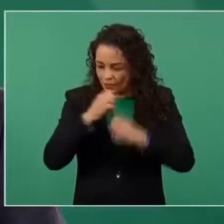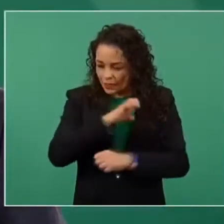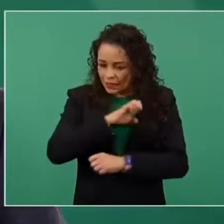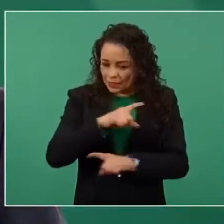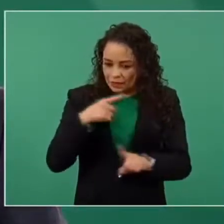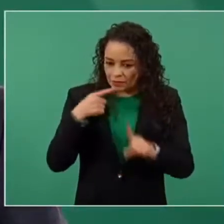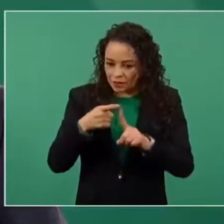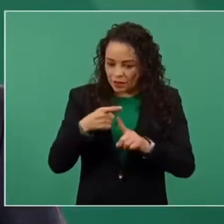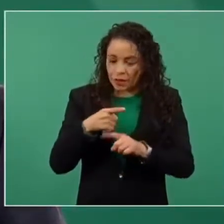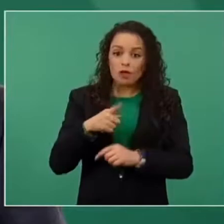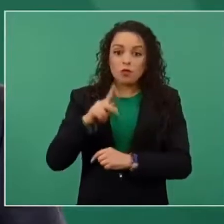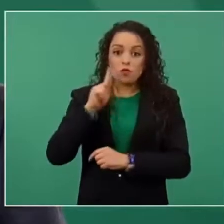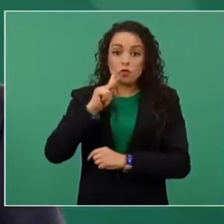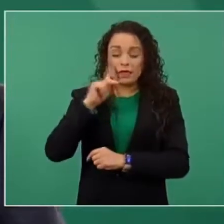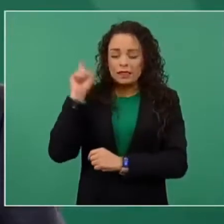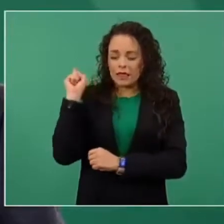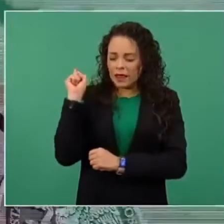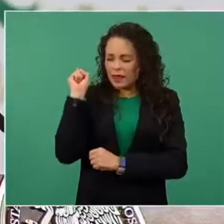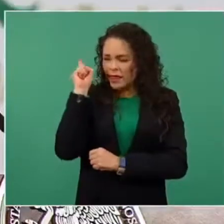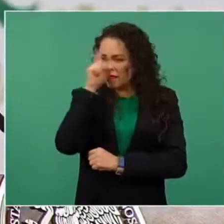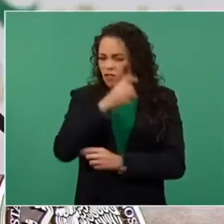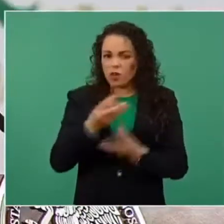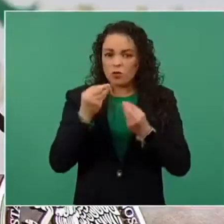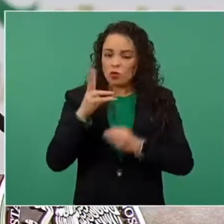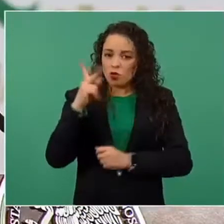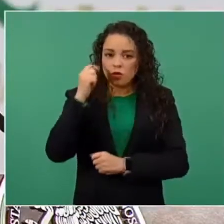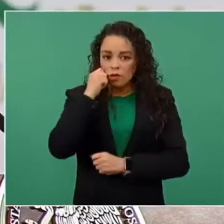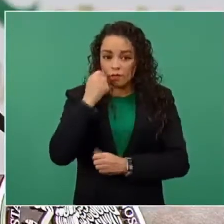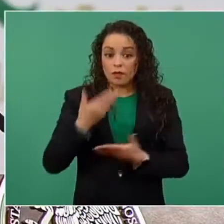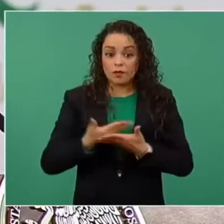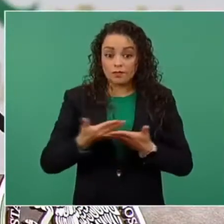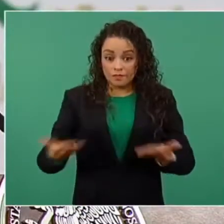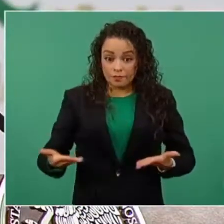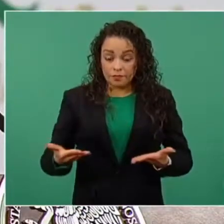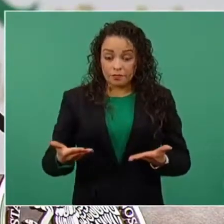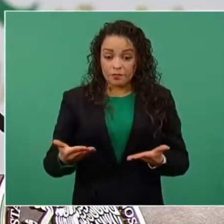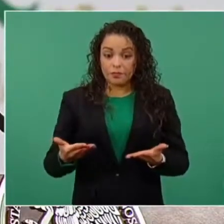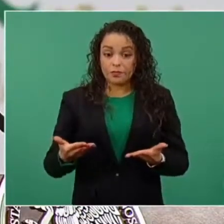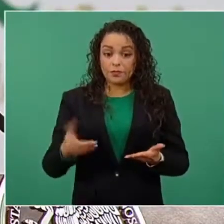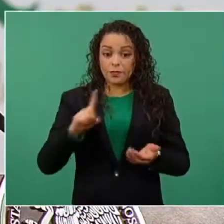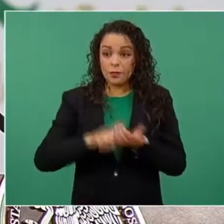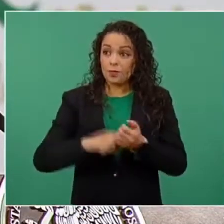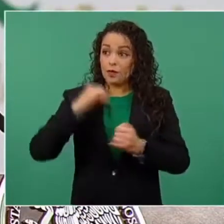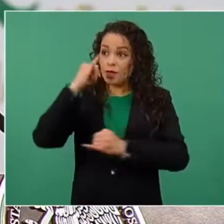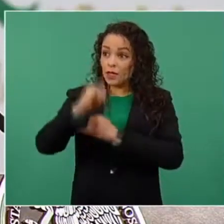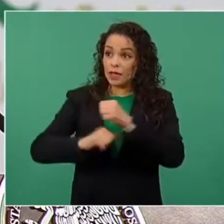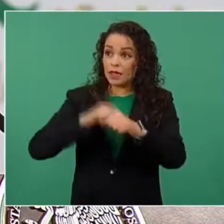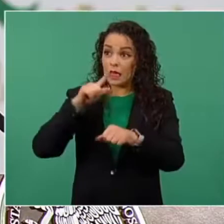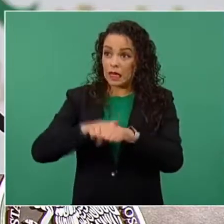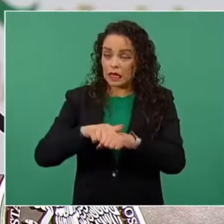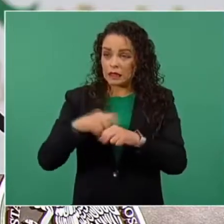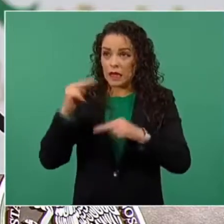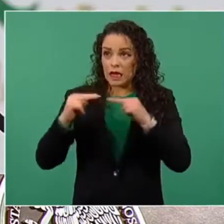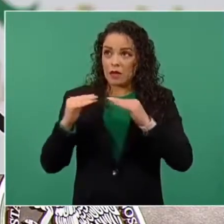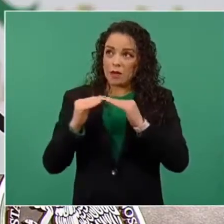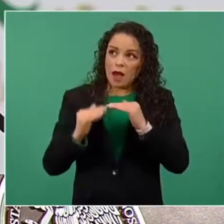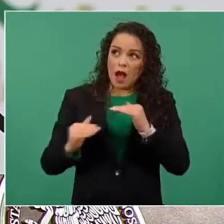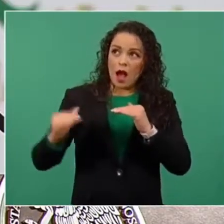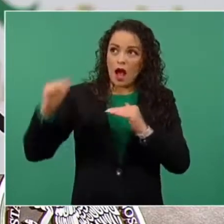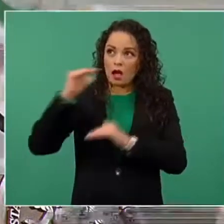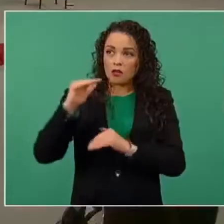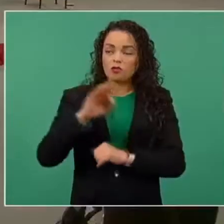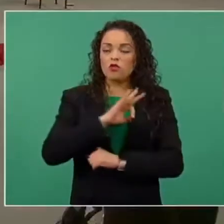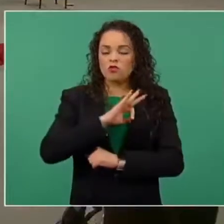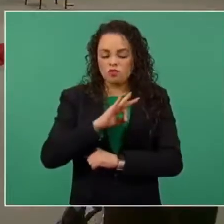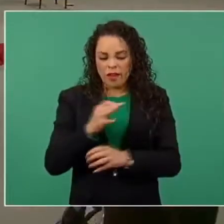muestras complejas y garantizar hoy en nuestro país con los estándares internacionales más altos, pues la posibilidad de